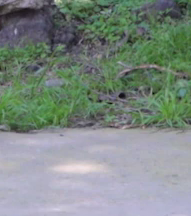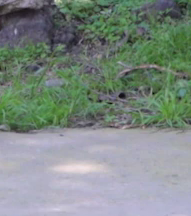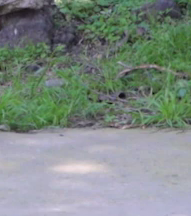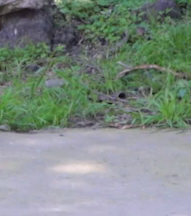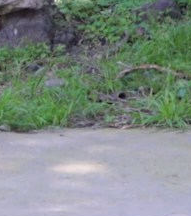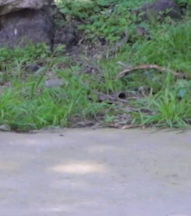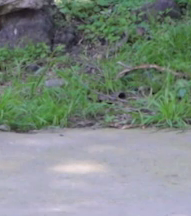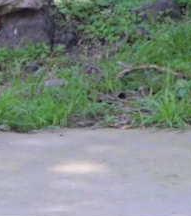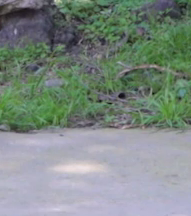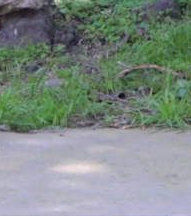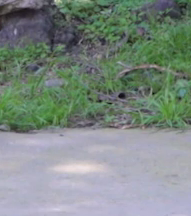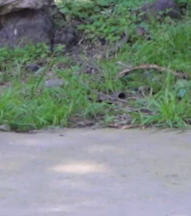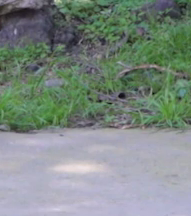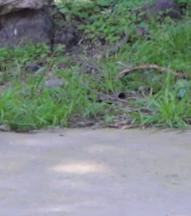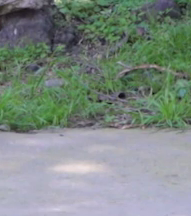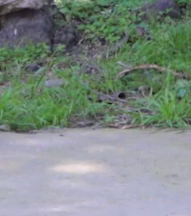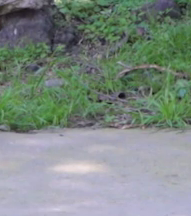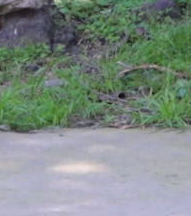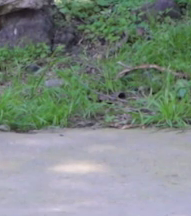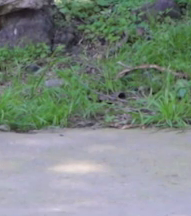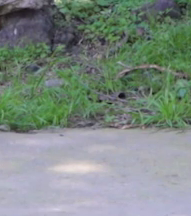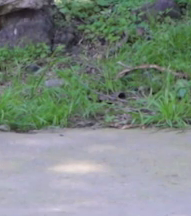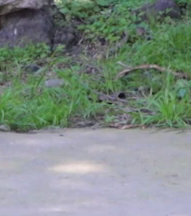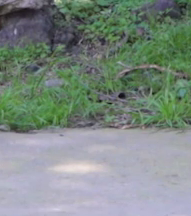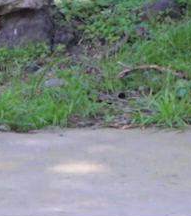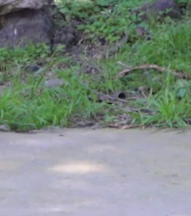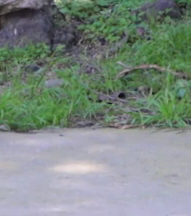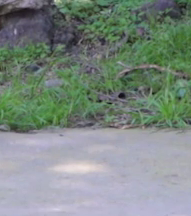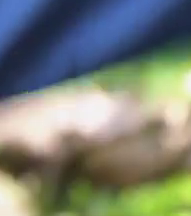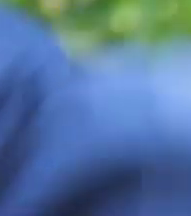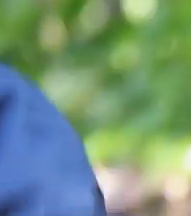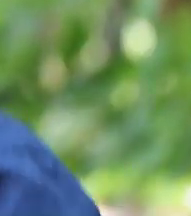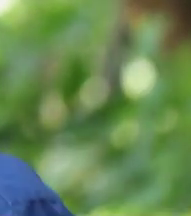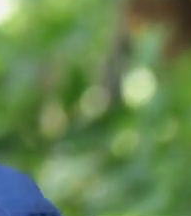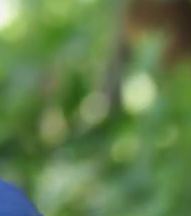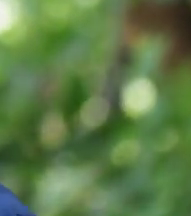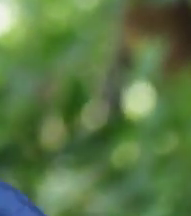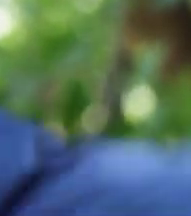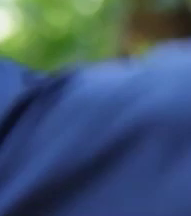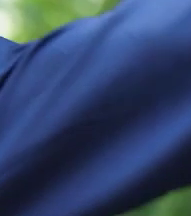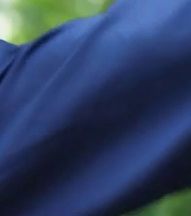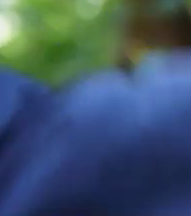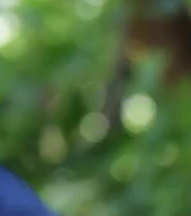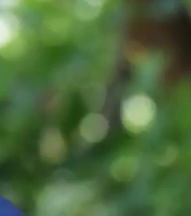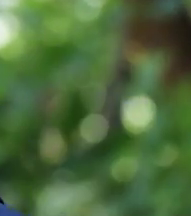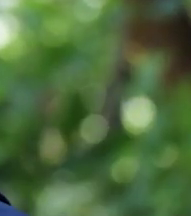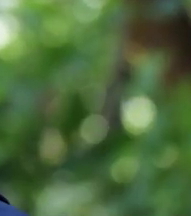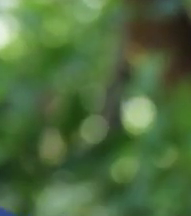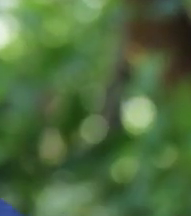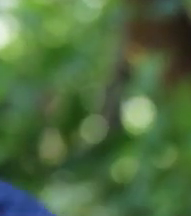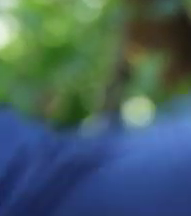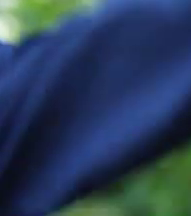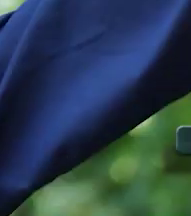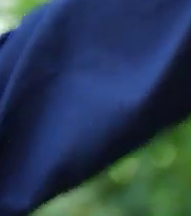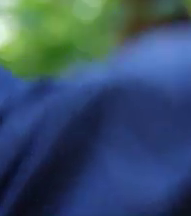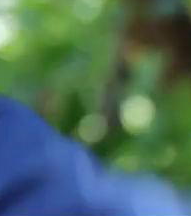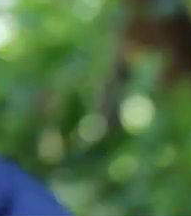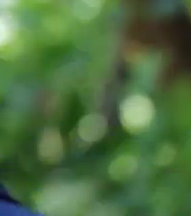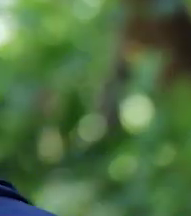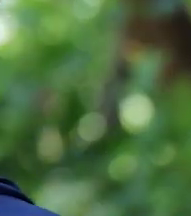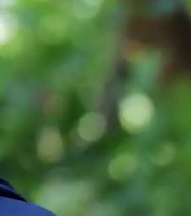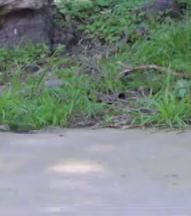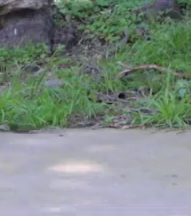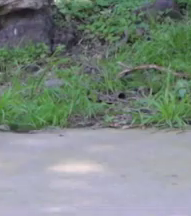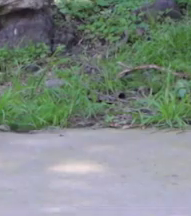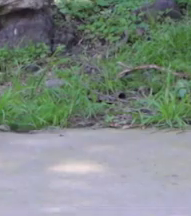Acuérdate de mantener las puntas hacia adentro. Elevación sin flexionar las rodillas. Es importante que no flexiones las rodillas.